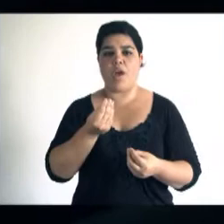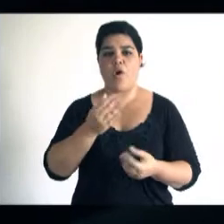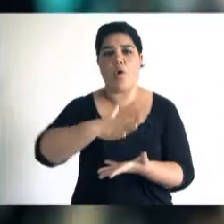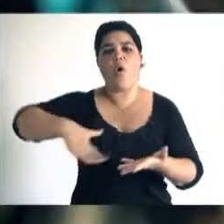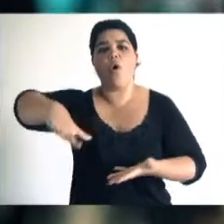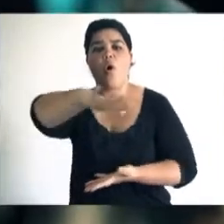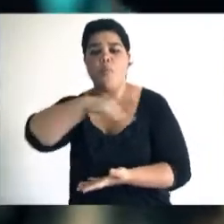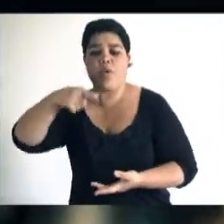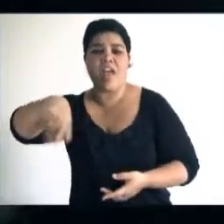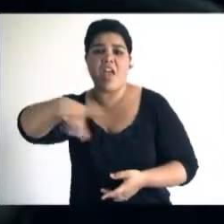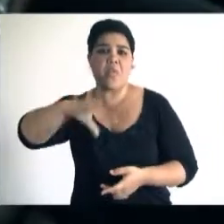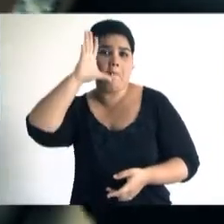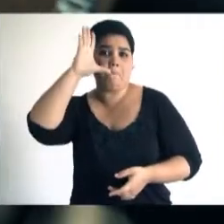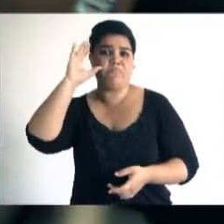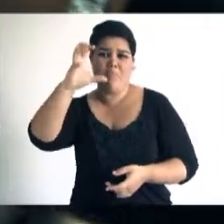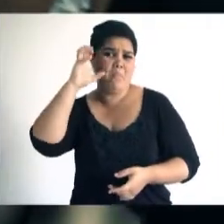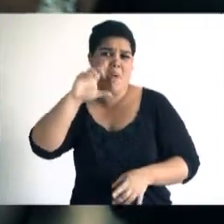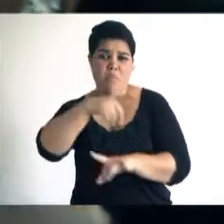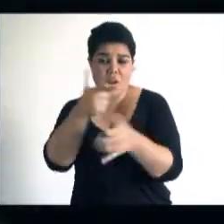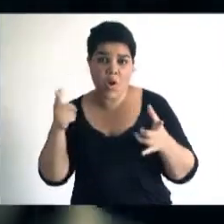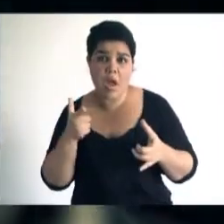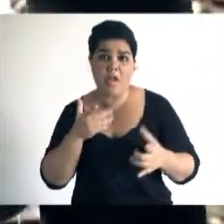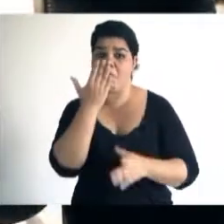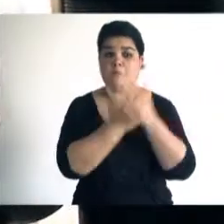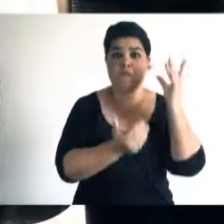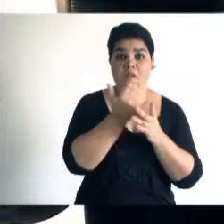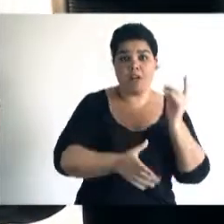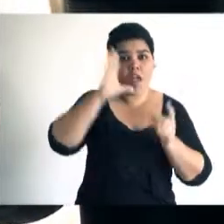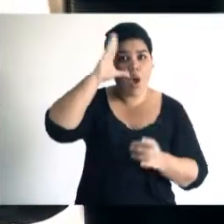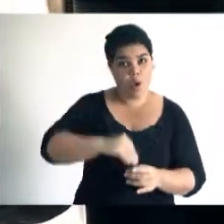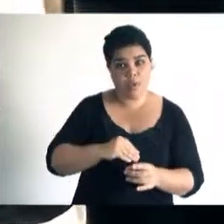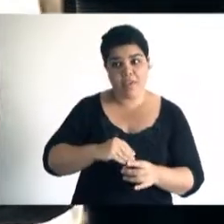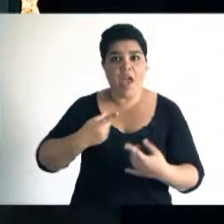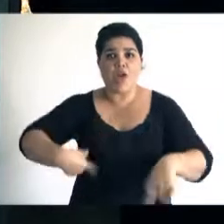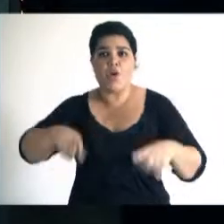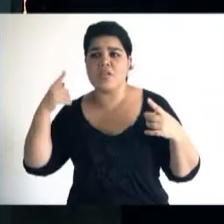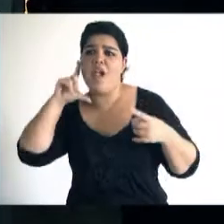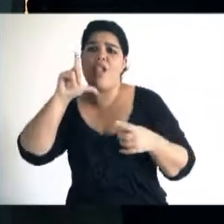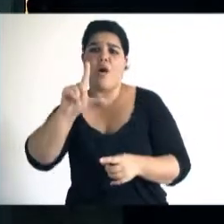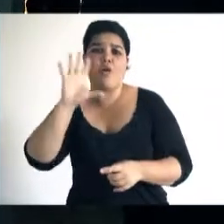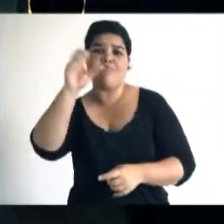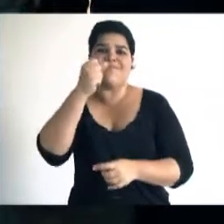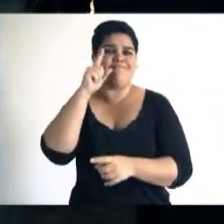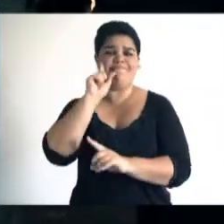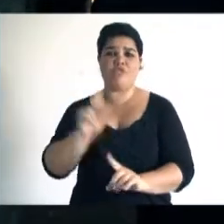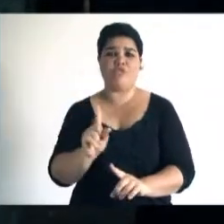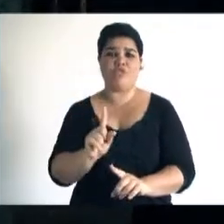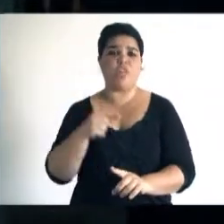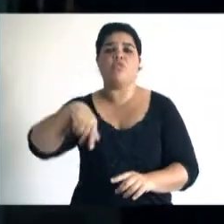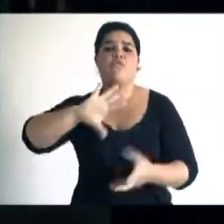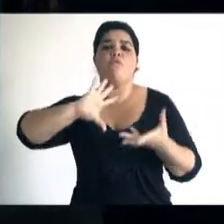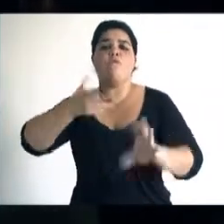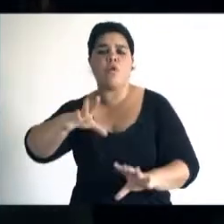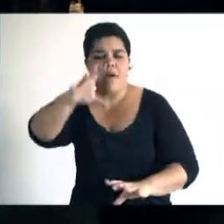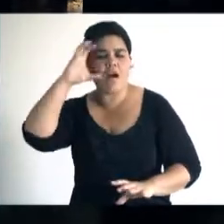comunidad que no tiene memoria olvida sus errores y no recupera sus aciertos. Entonces, creemos que esta es una